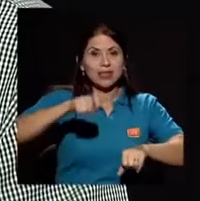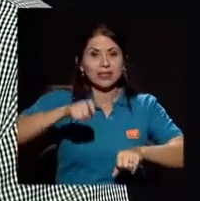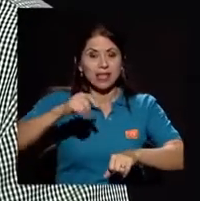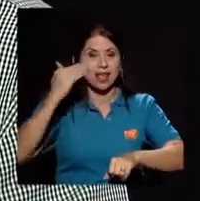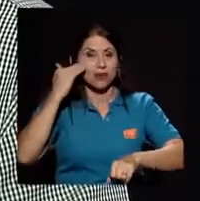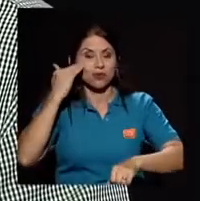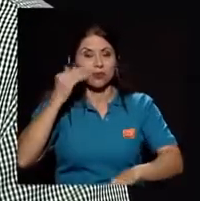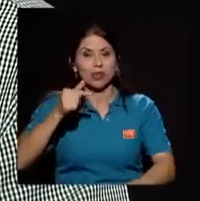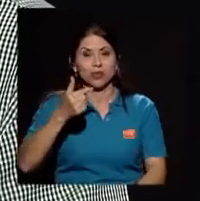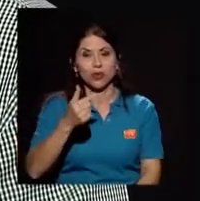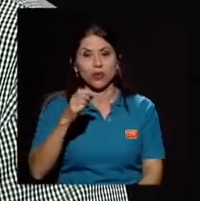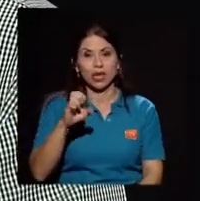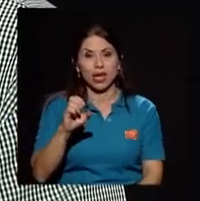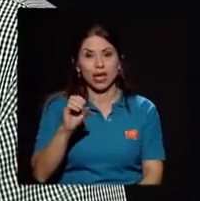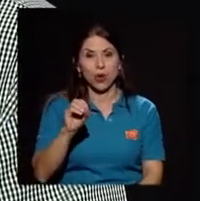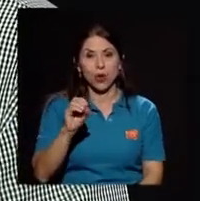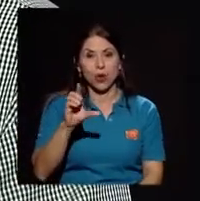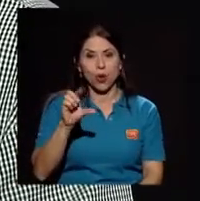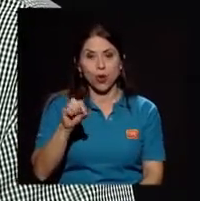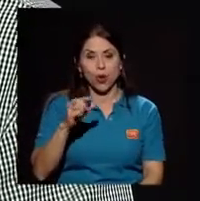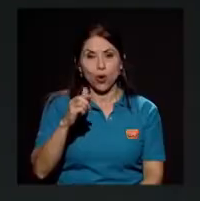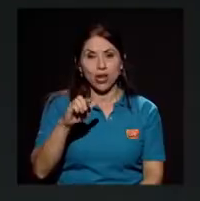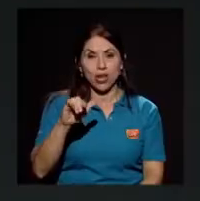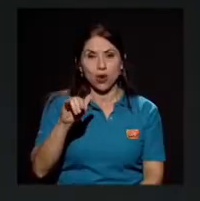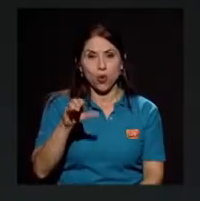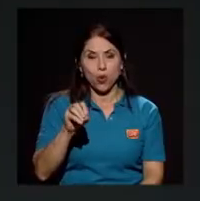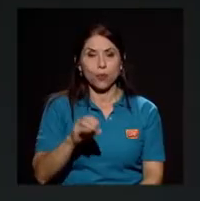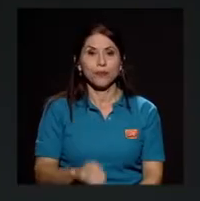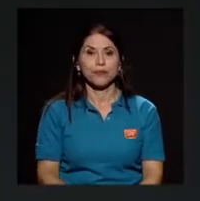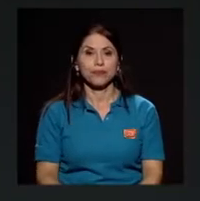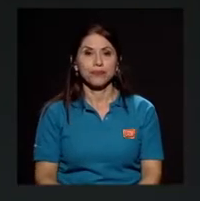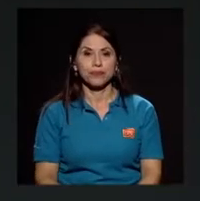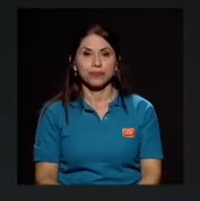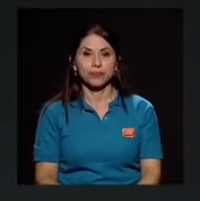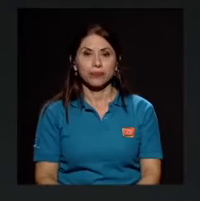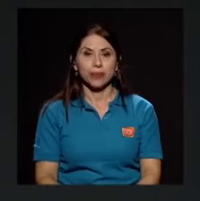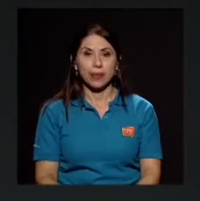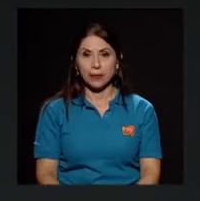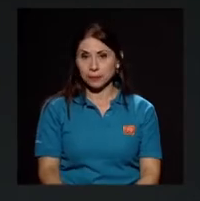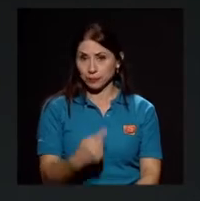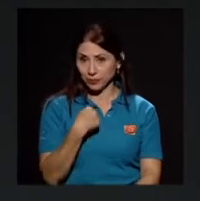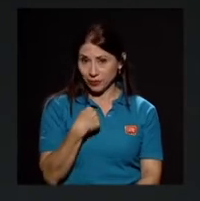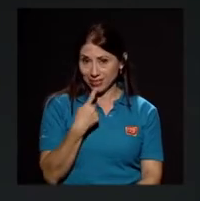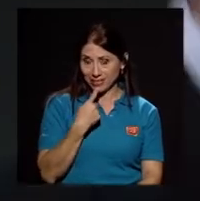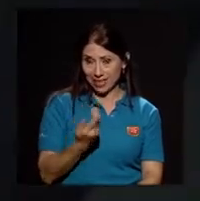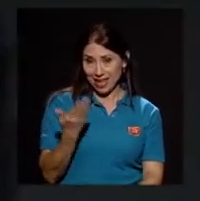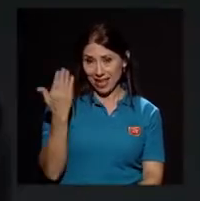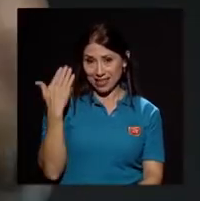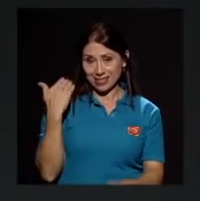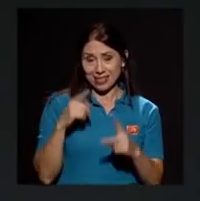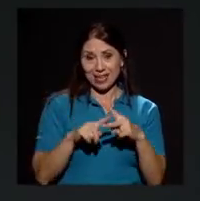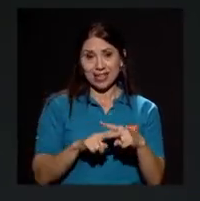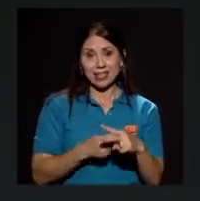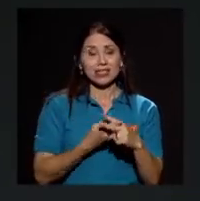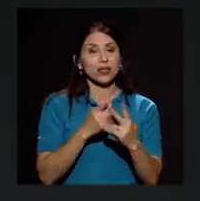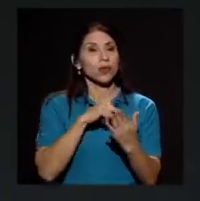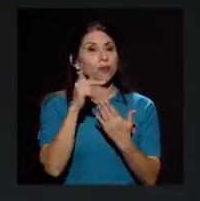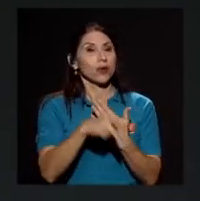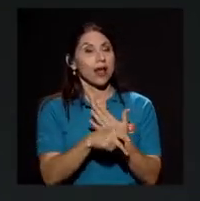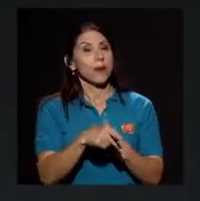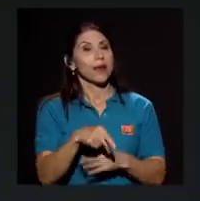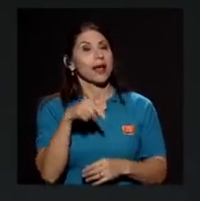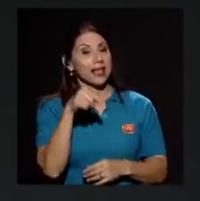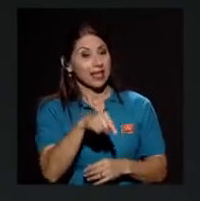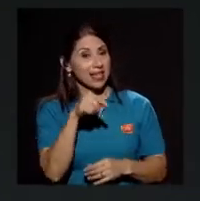actualmente decía al inicio del programa que este es un programa de dos